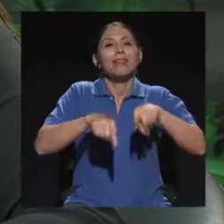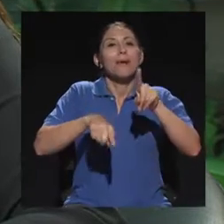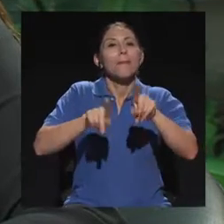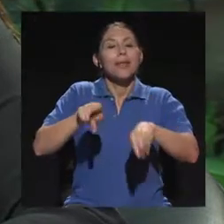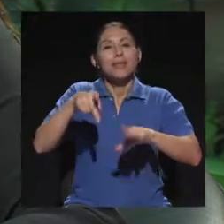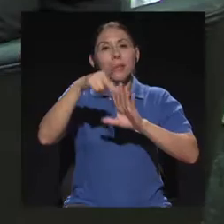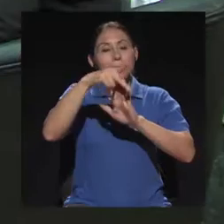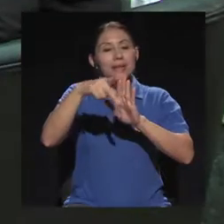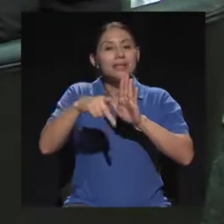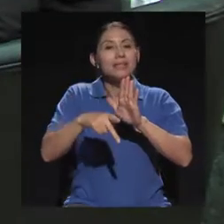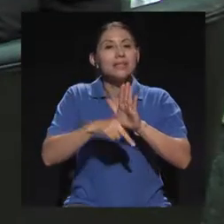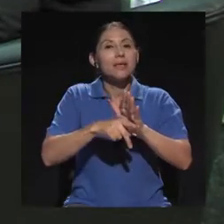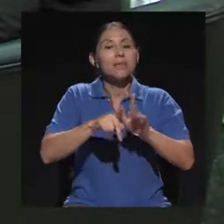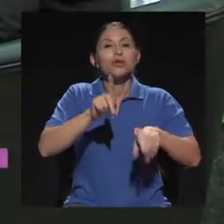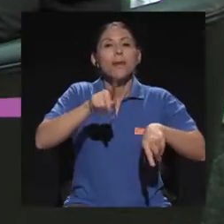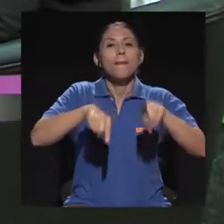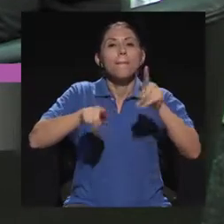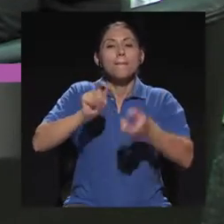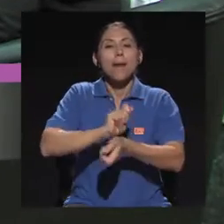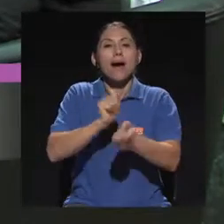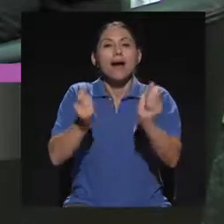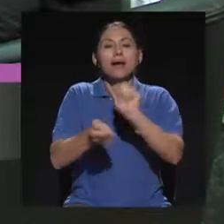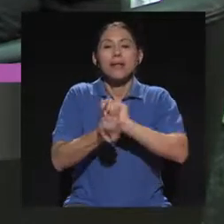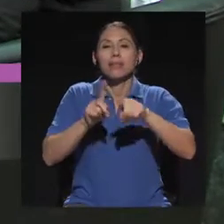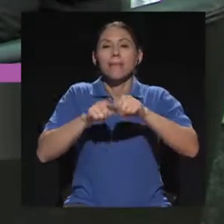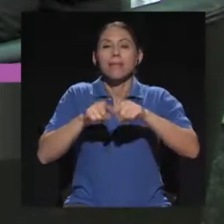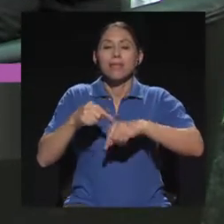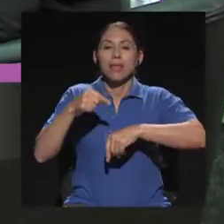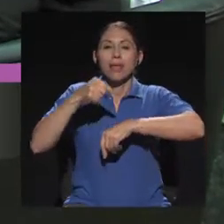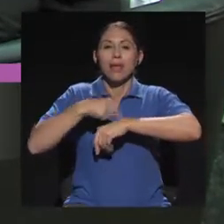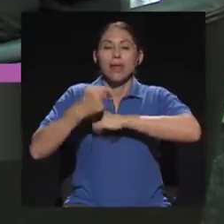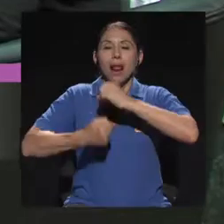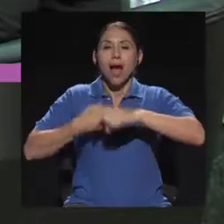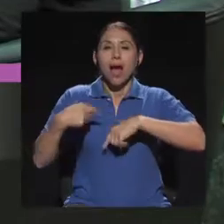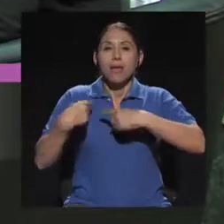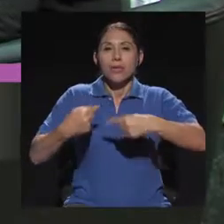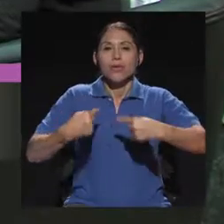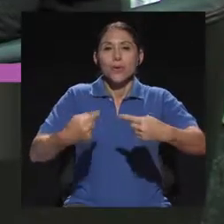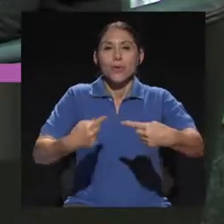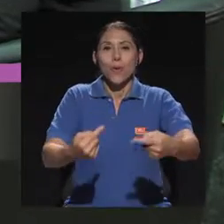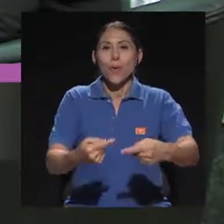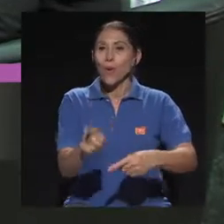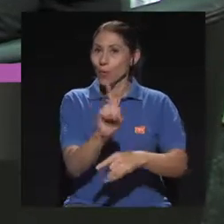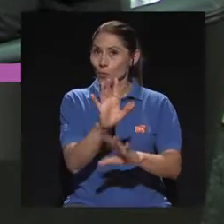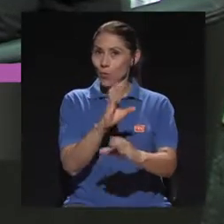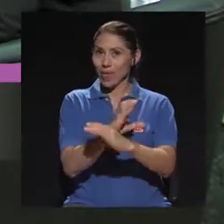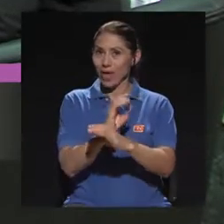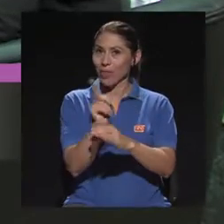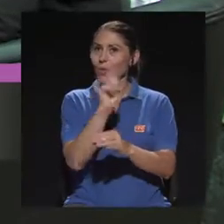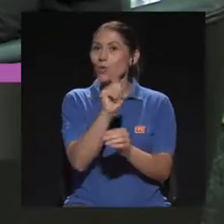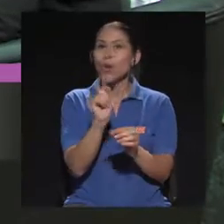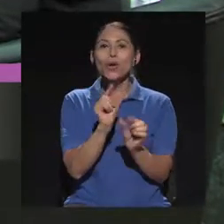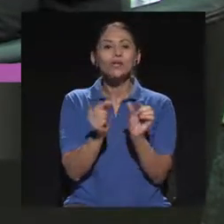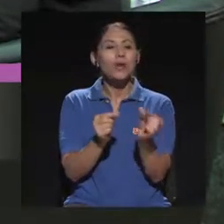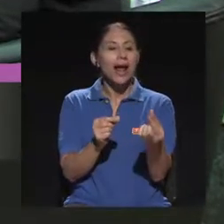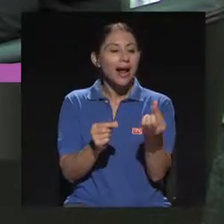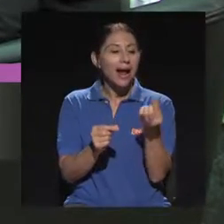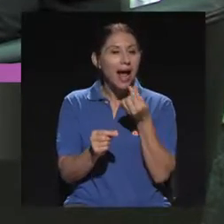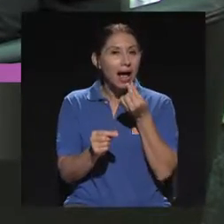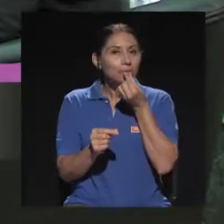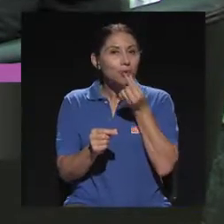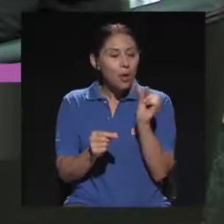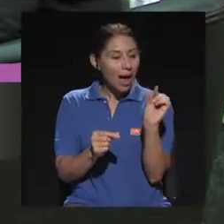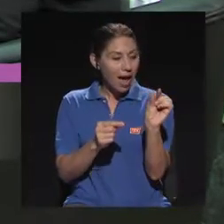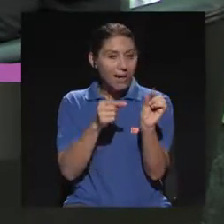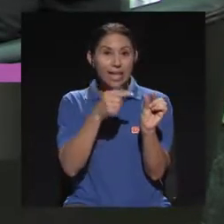es una planta de plástico y no es una cápsula que yo compre, que yo sé que ahí pusieron 75 milígramos de un